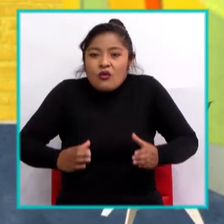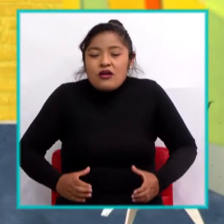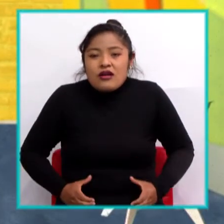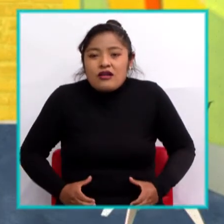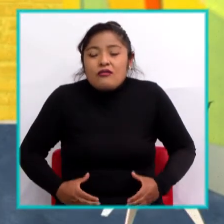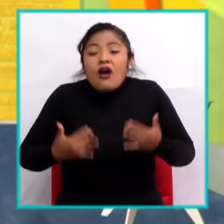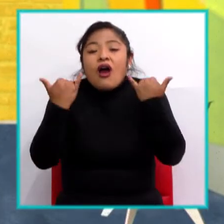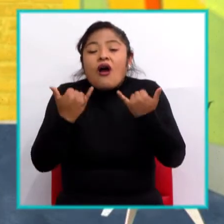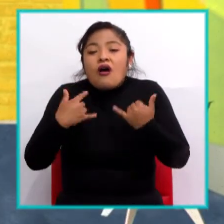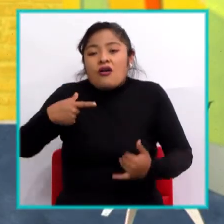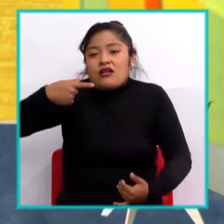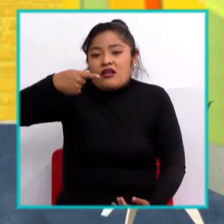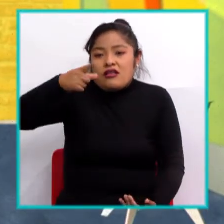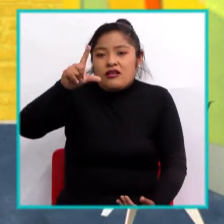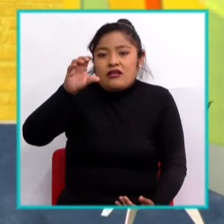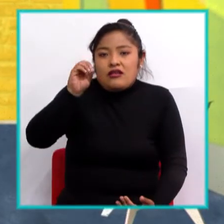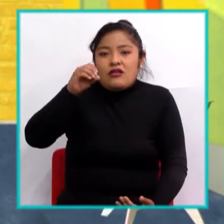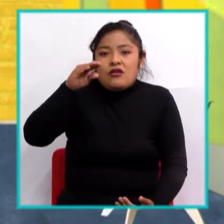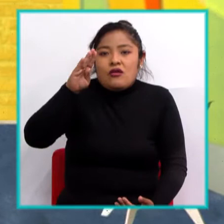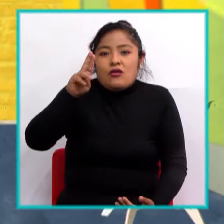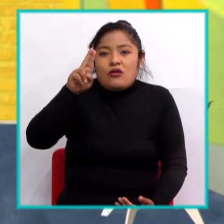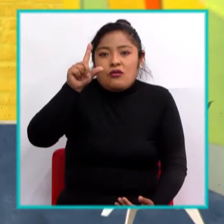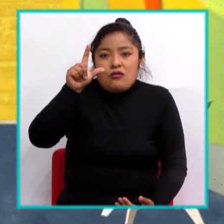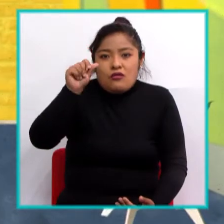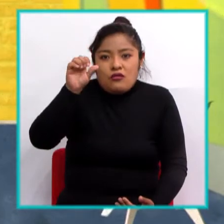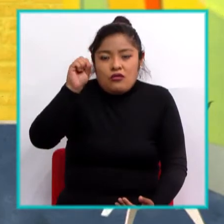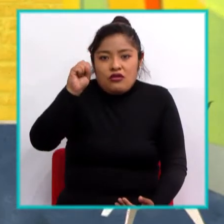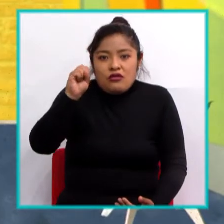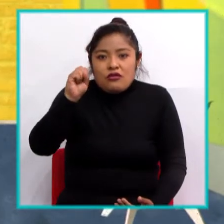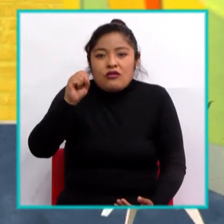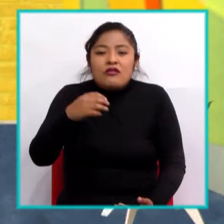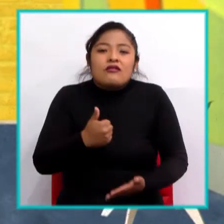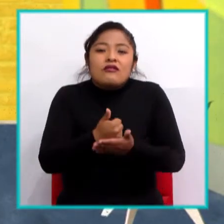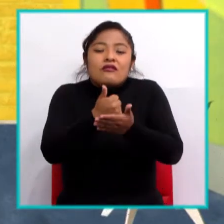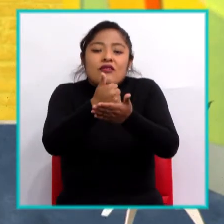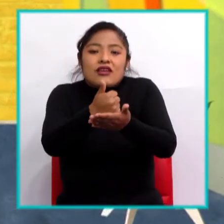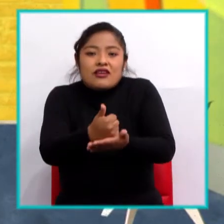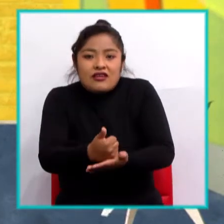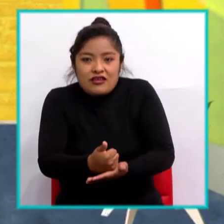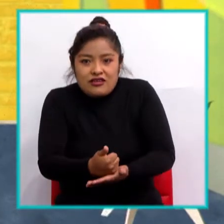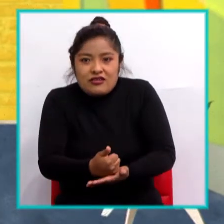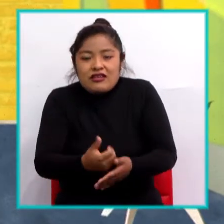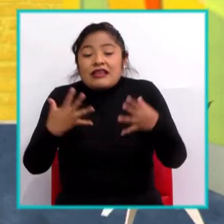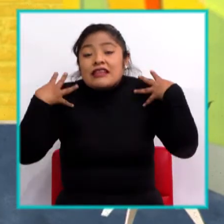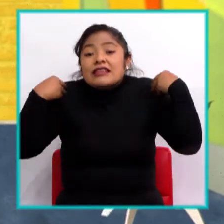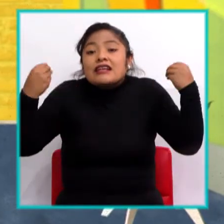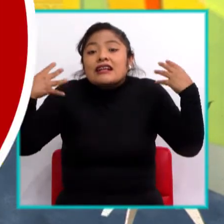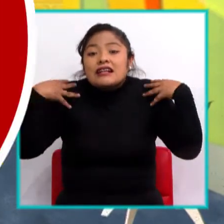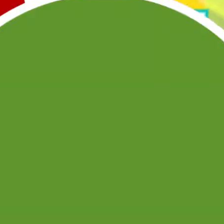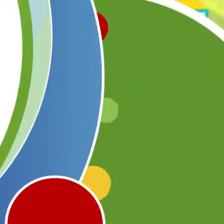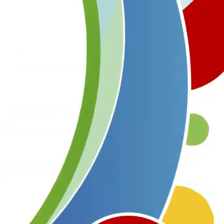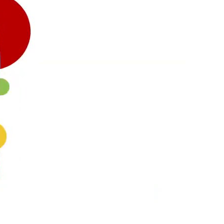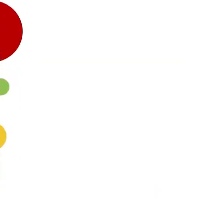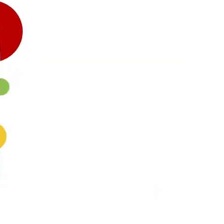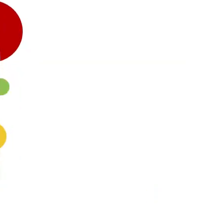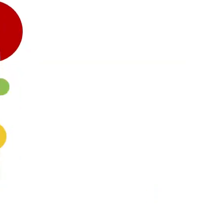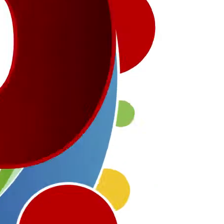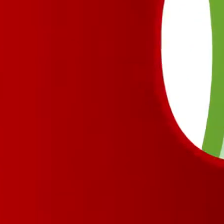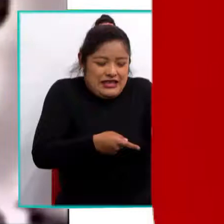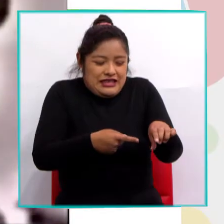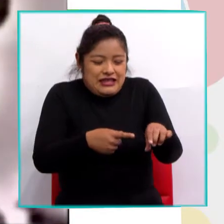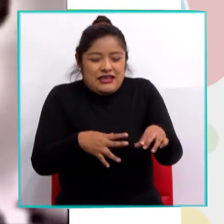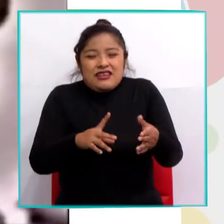a curar las heridas que podamos tener en nuestro cuerpo. No solo va a combatir las infecciones,